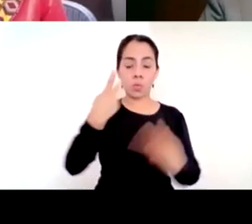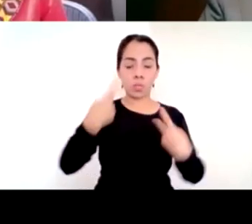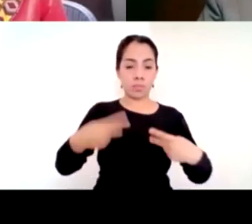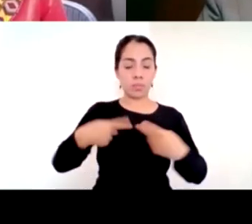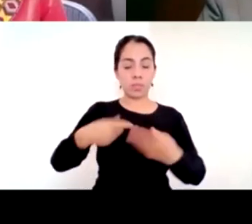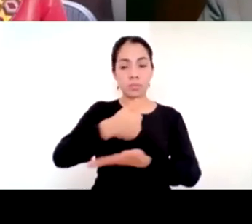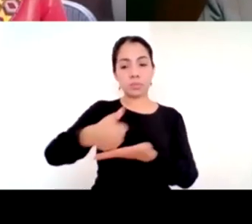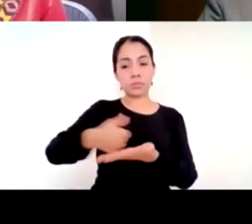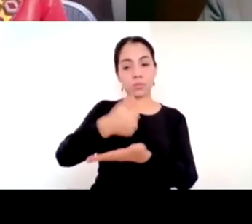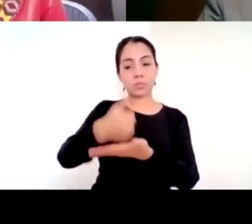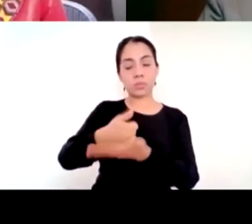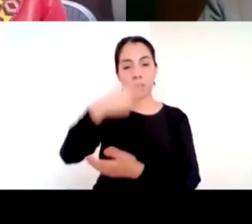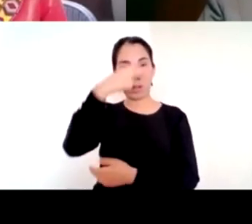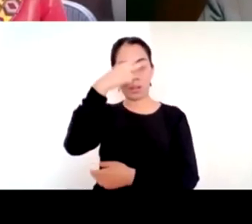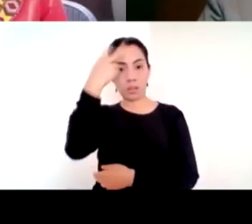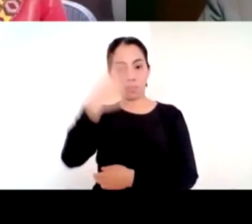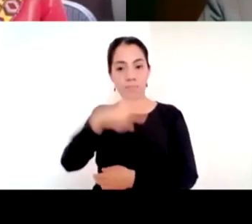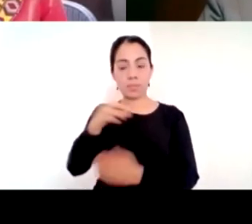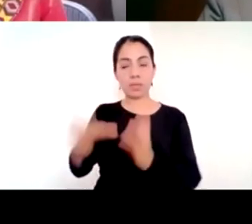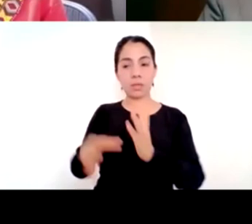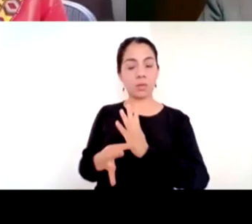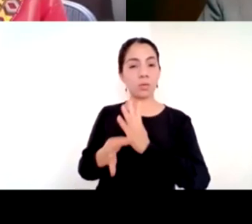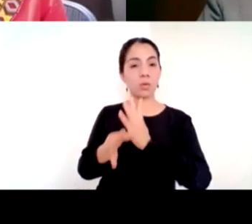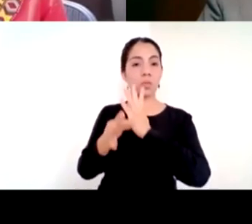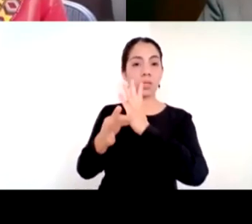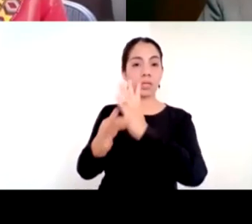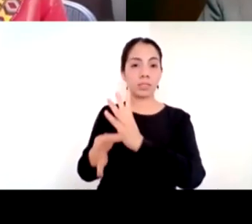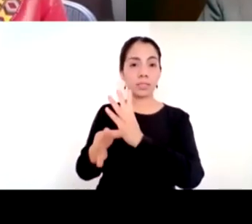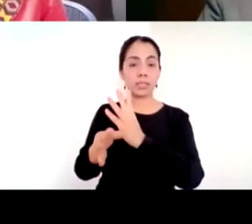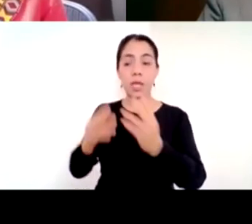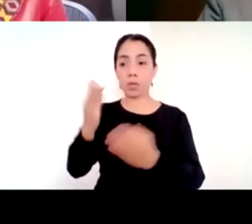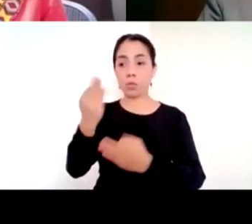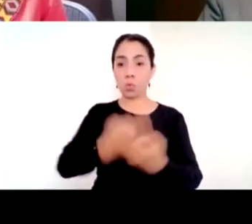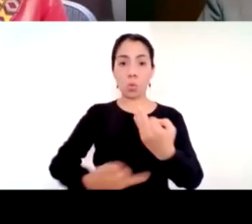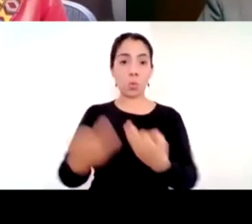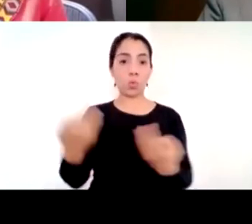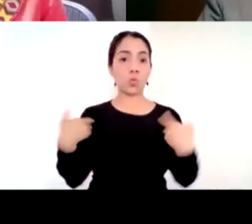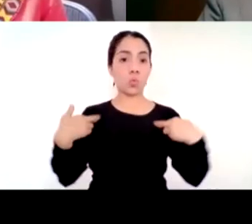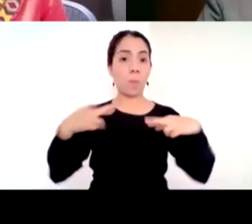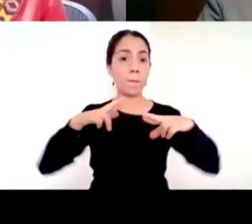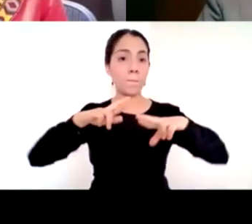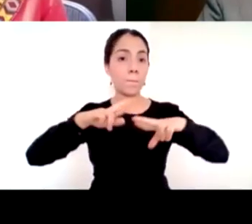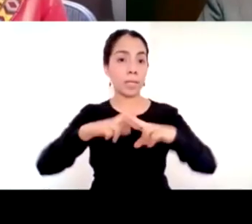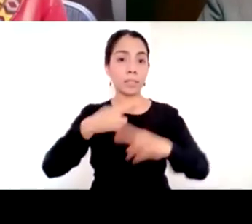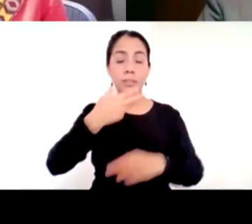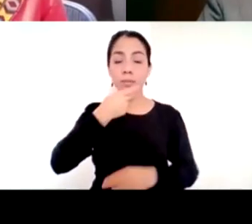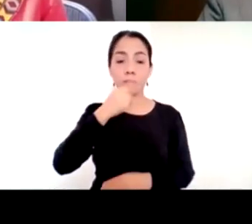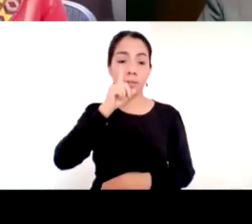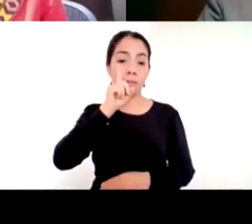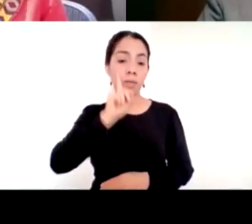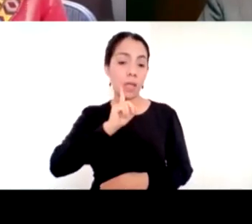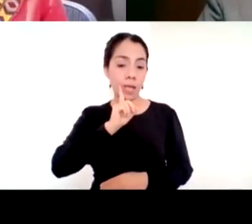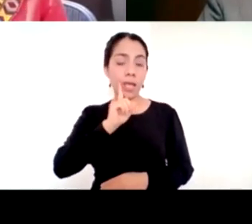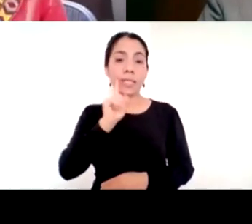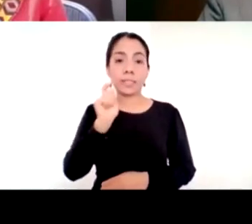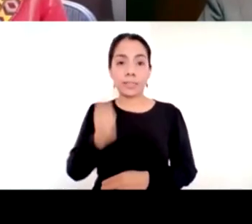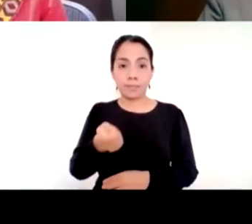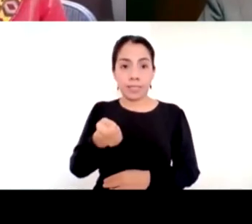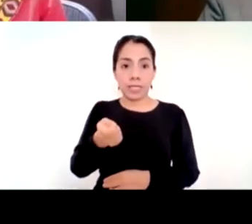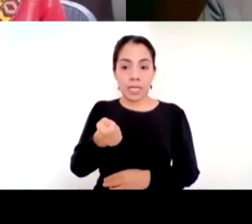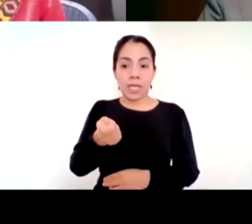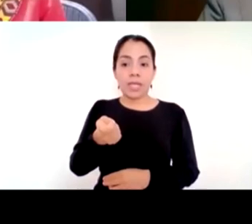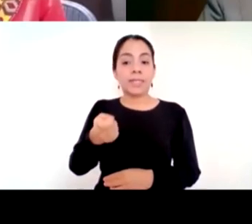los docentes durante la pandemia, y que la han tenido, es que los niños no se sintieran solos.